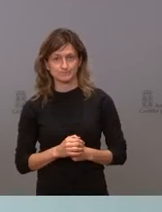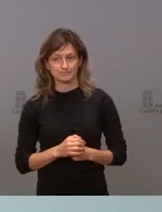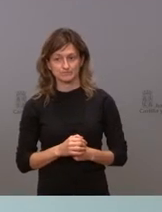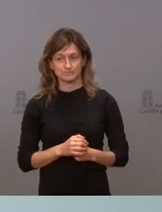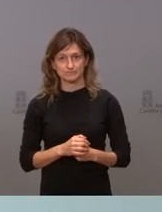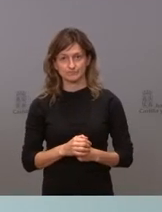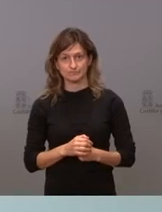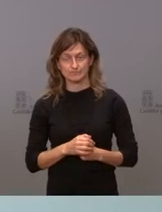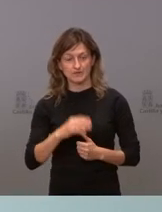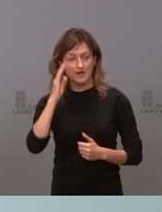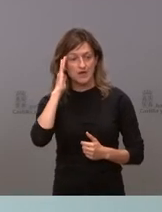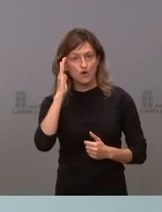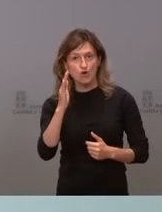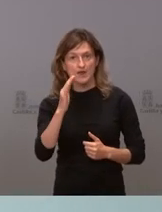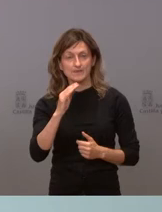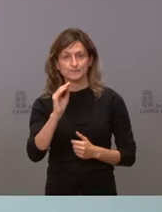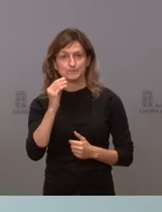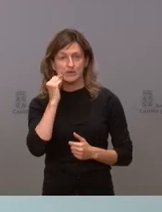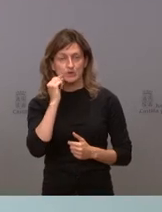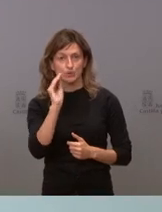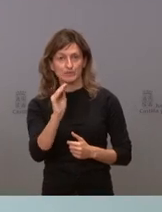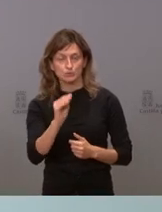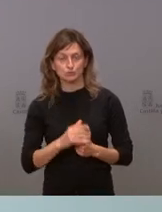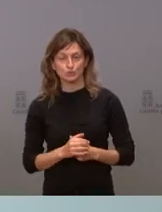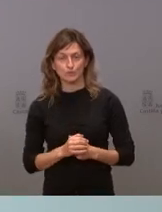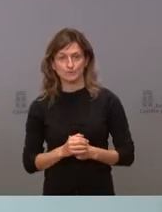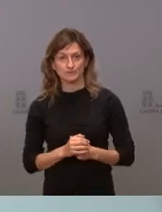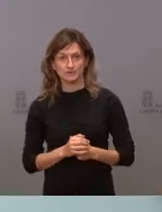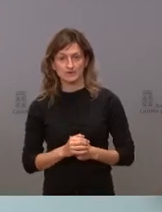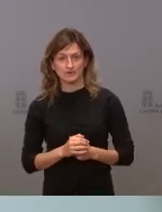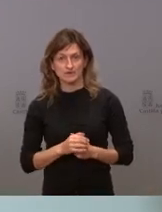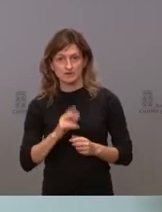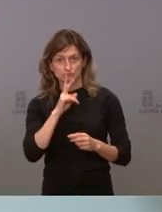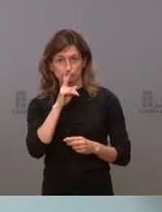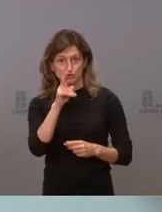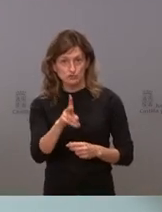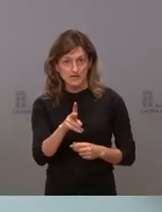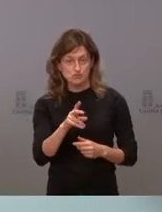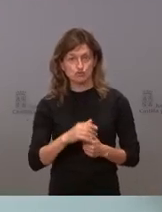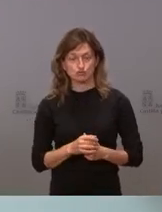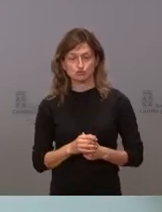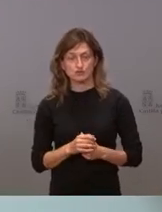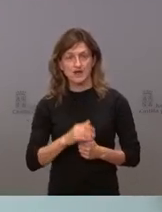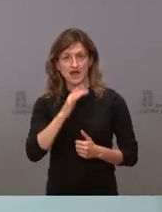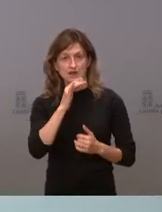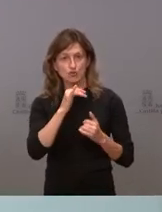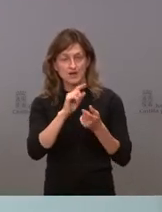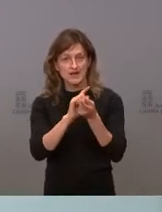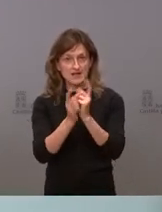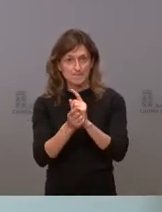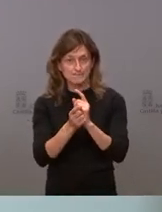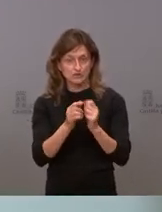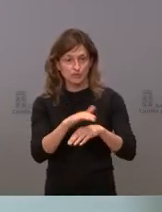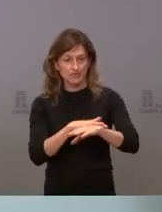Hola buenas para el señor Mañeco le quería preguntar lo que queda de legislatura no sé si plantea alguna crisis de gobierno algún cambio